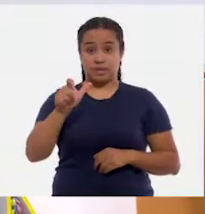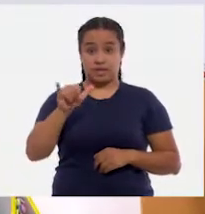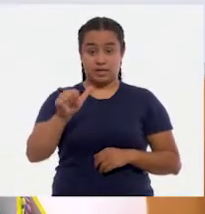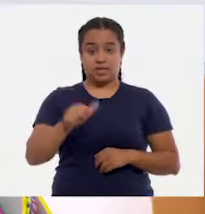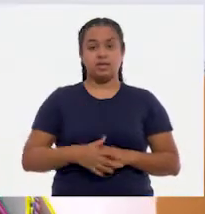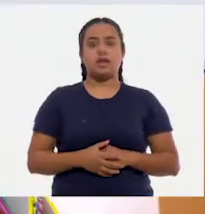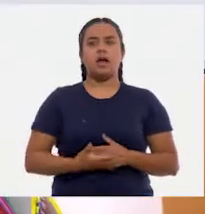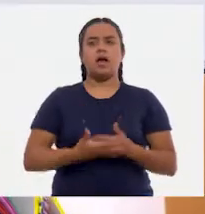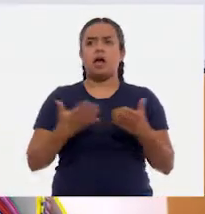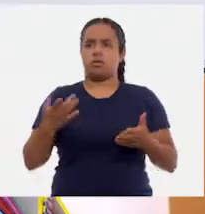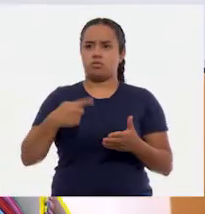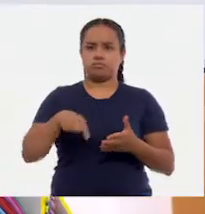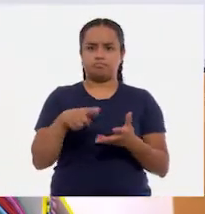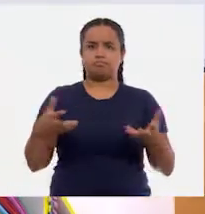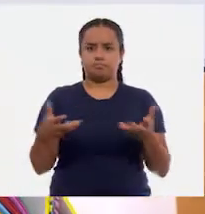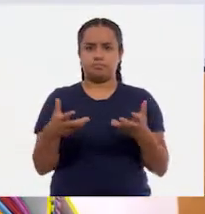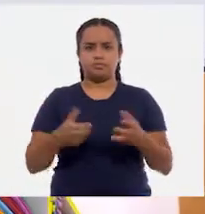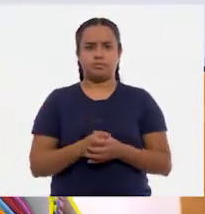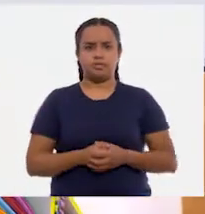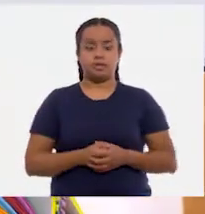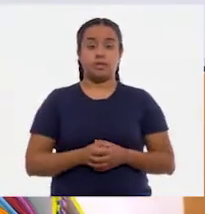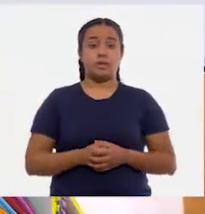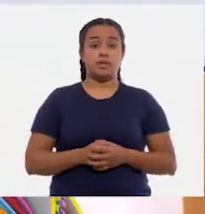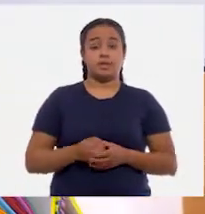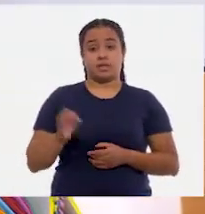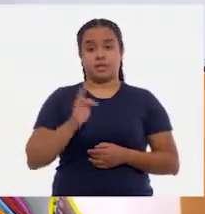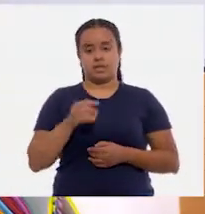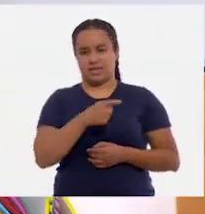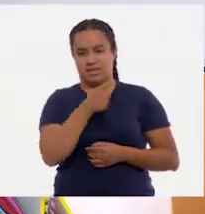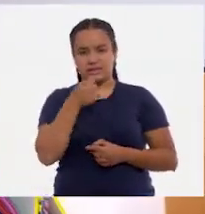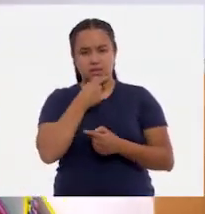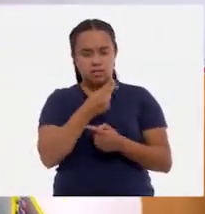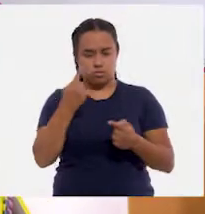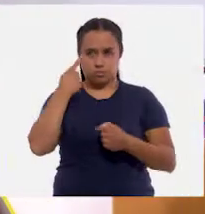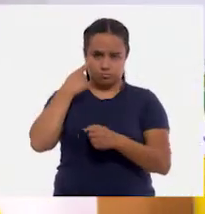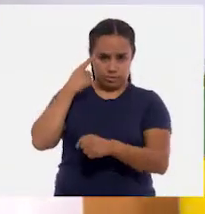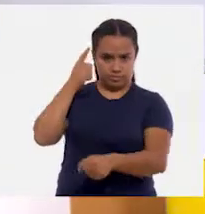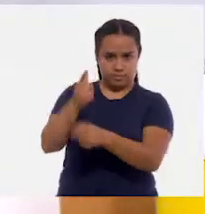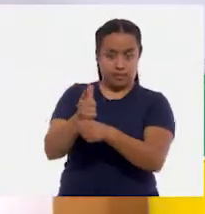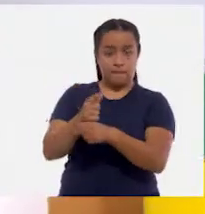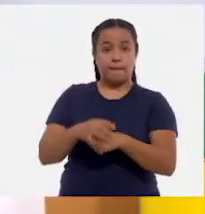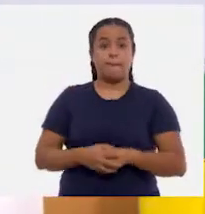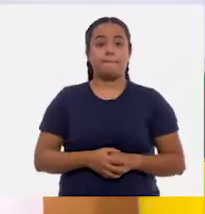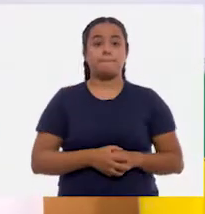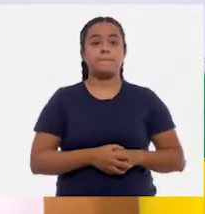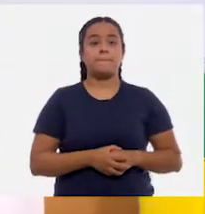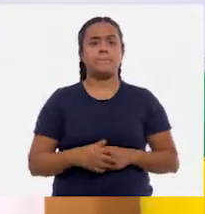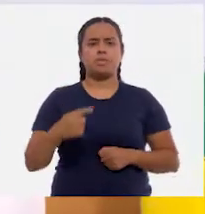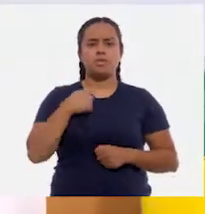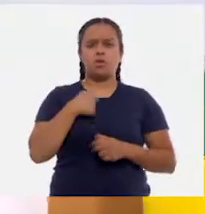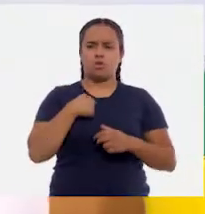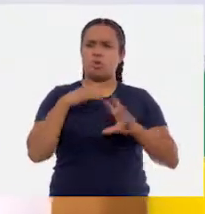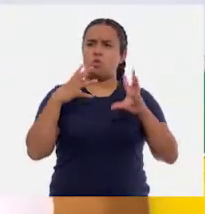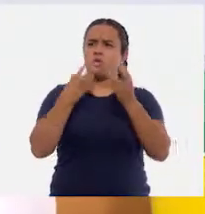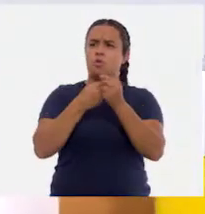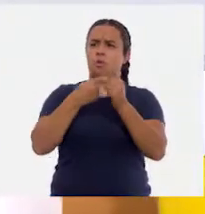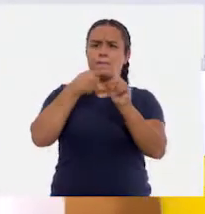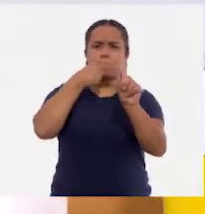Vamos a hacer lo siguiente. Quiero que las niñas y los niños se den cuenta de lo siguiente. Cuando yo hago una suma,